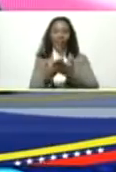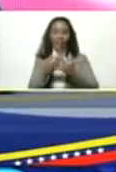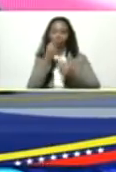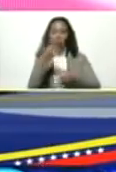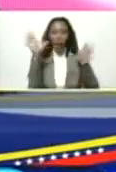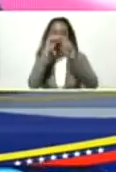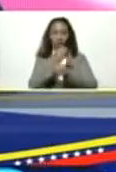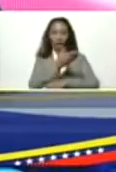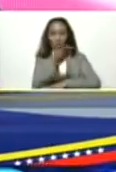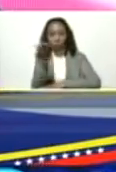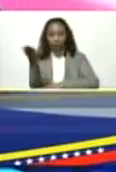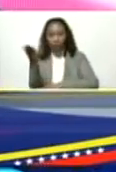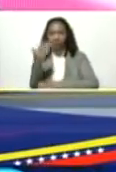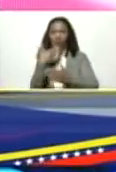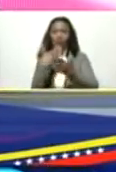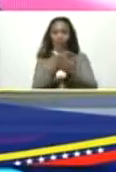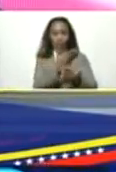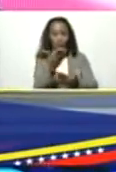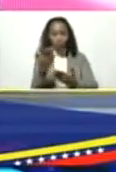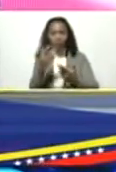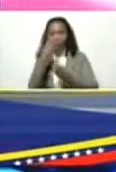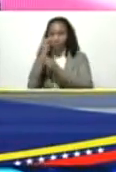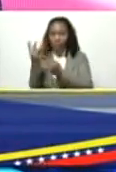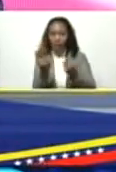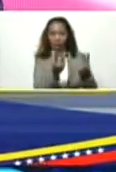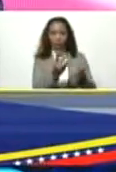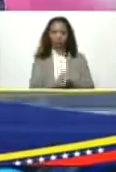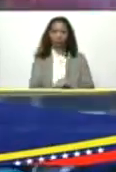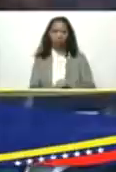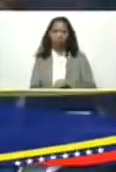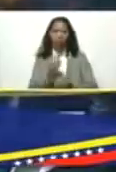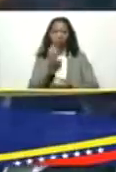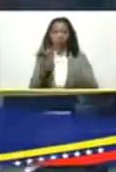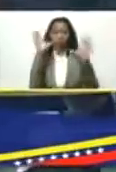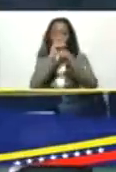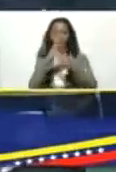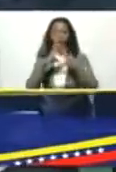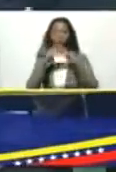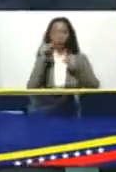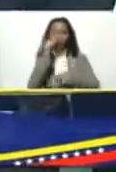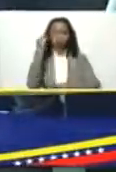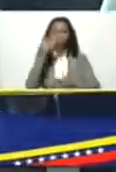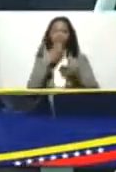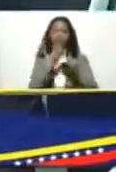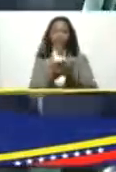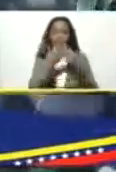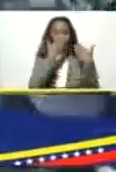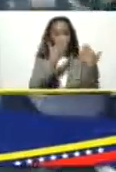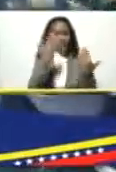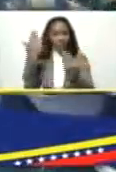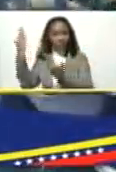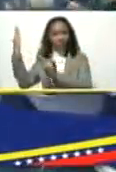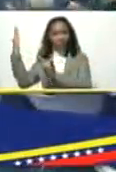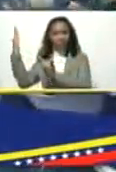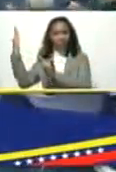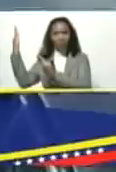noches a todos muchas gracias a ustedes invitados buenas noches a todas gracias adelante video